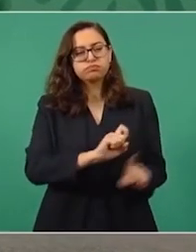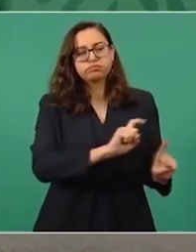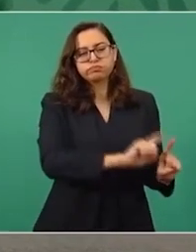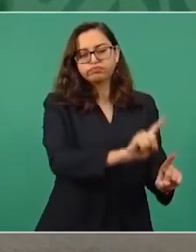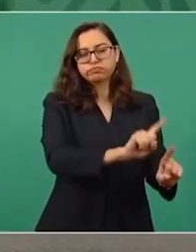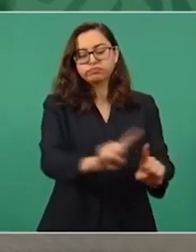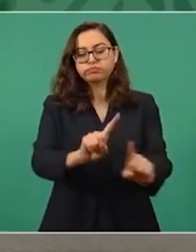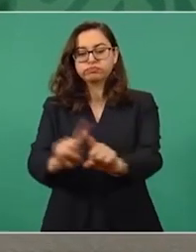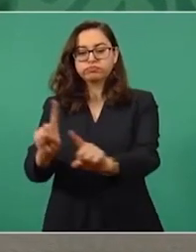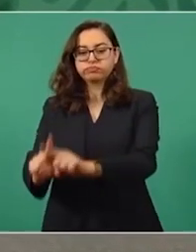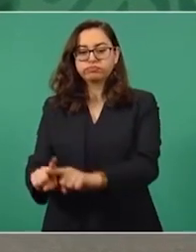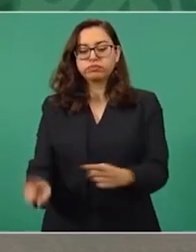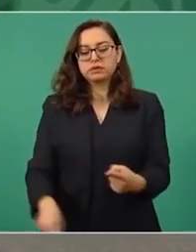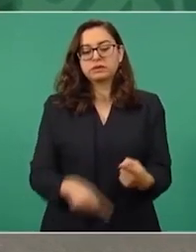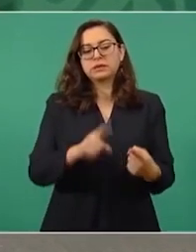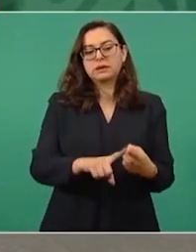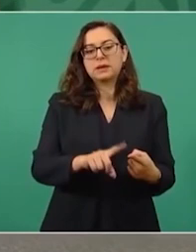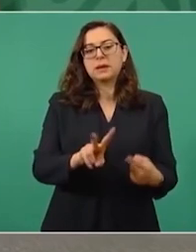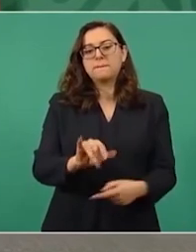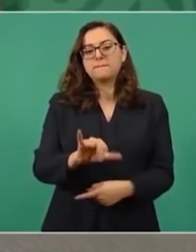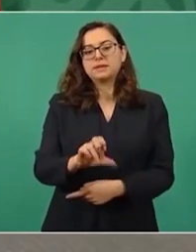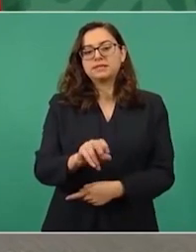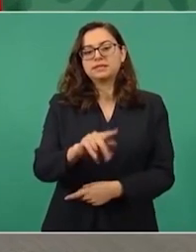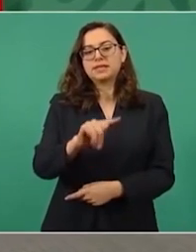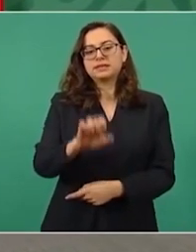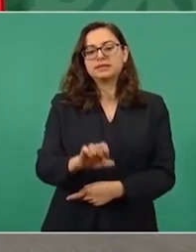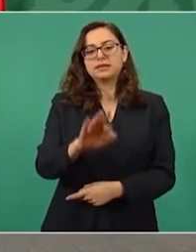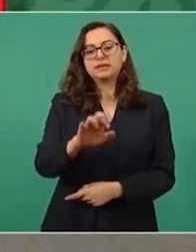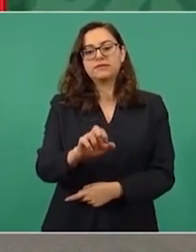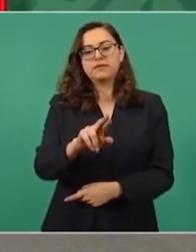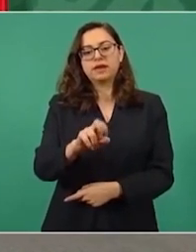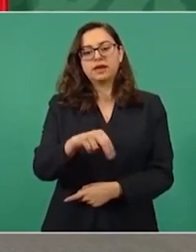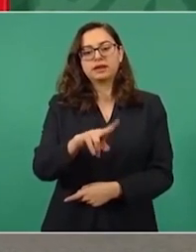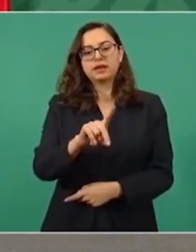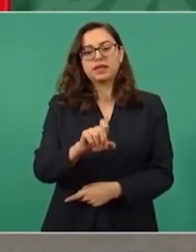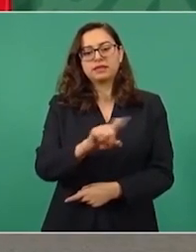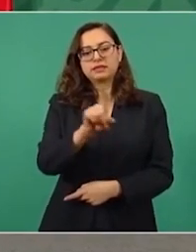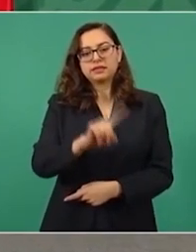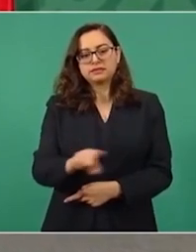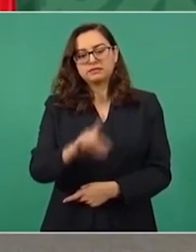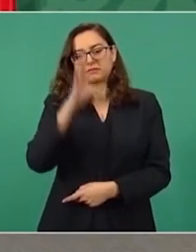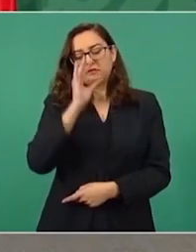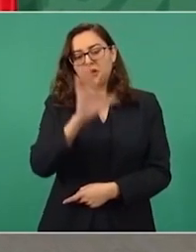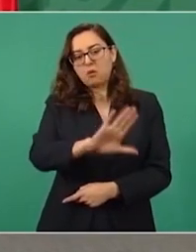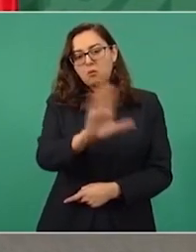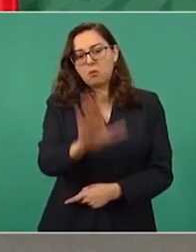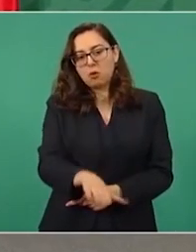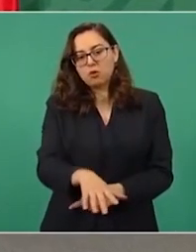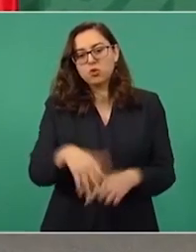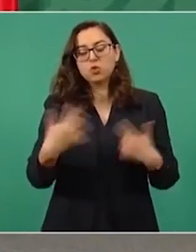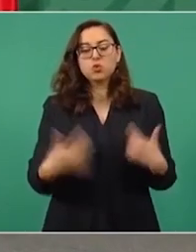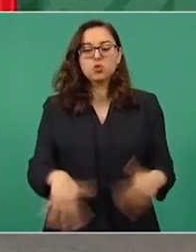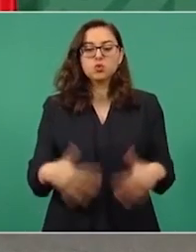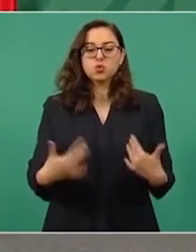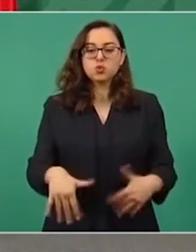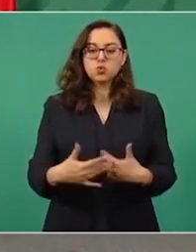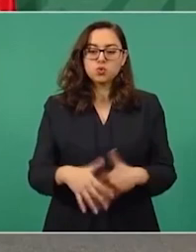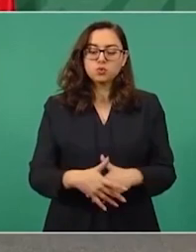Vicente Fernández, un símbolo de